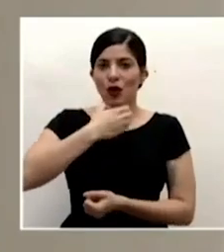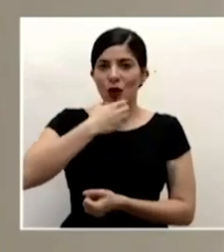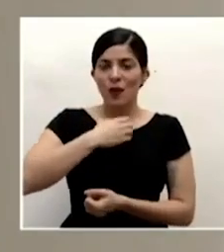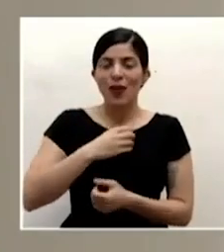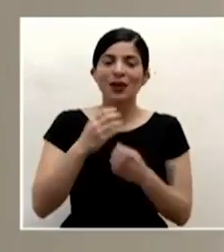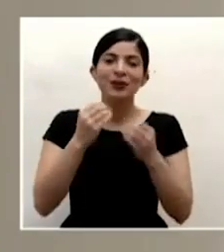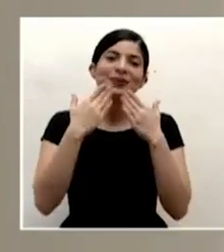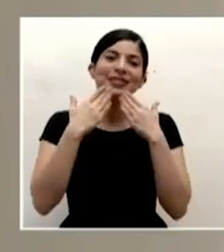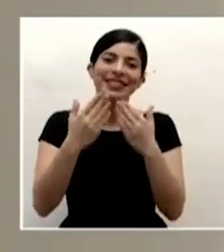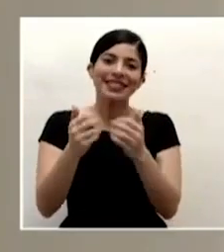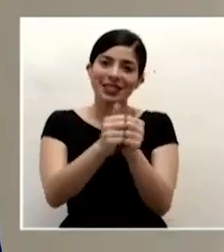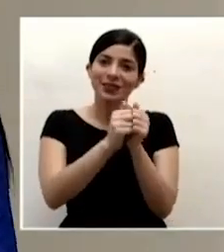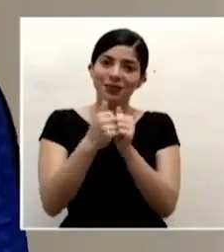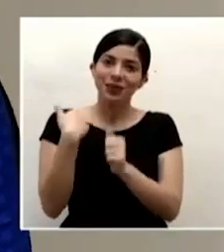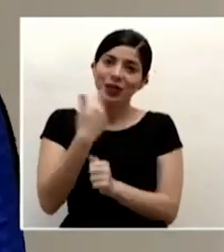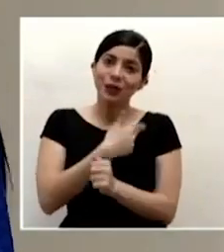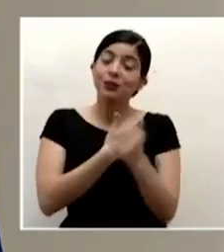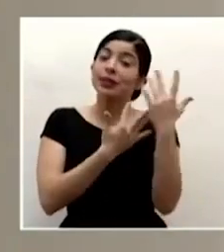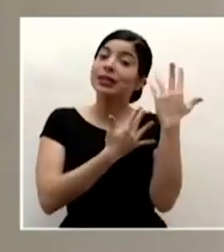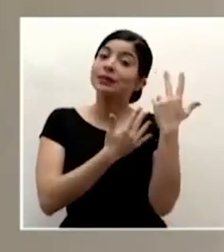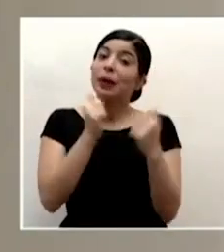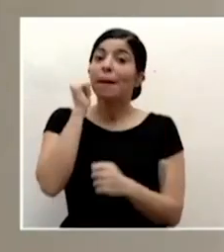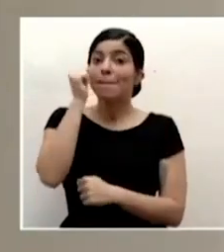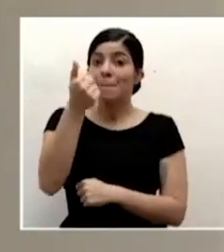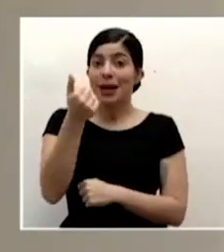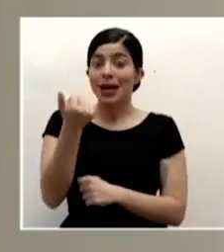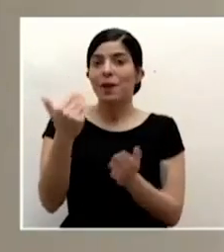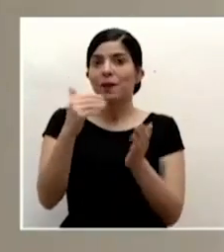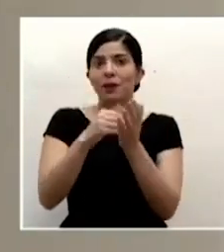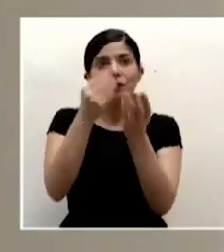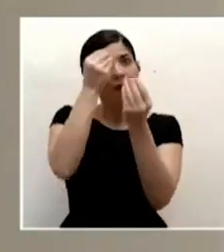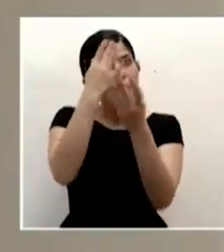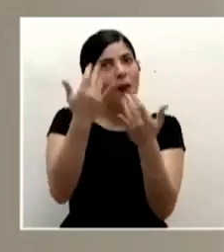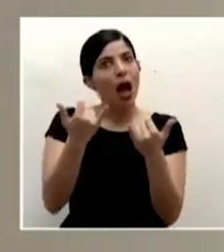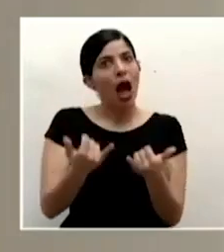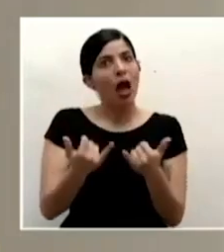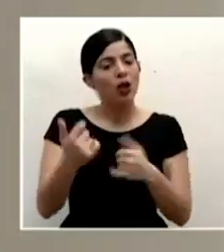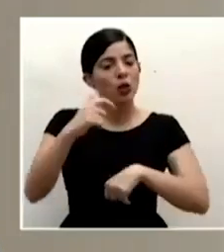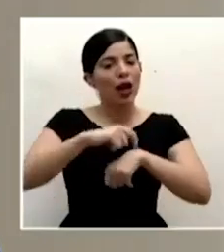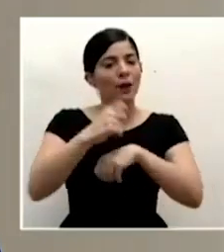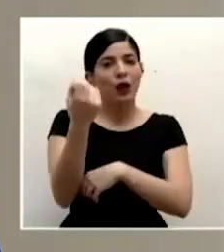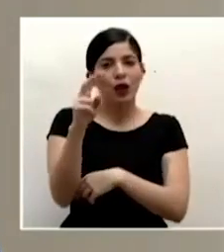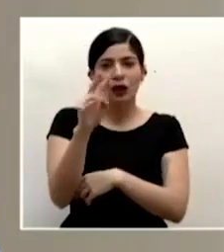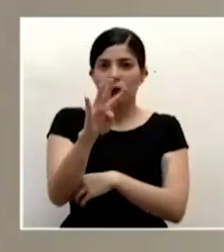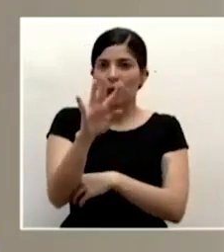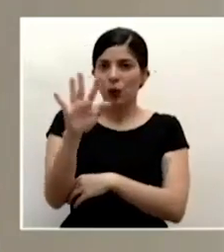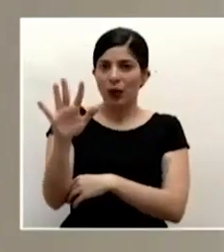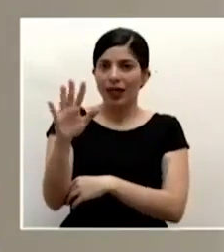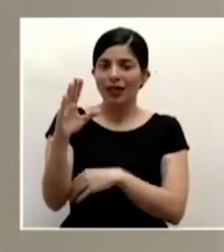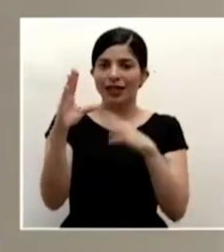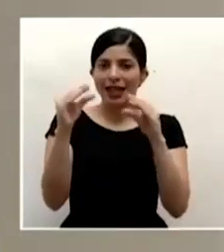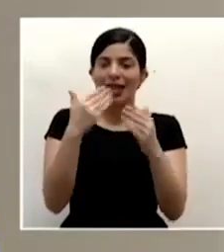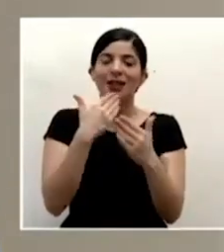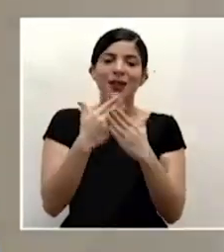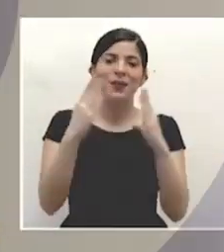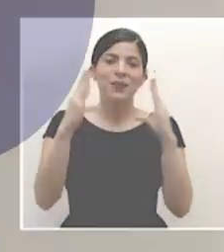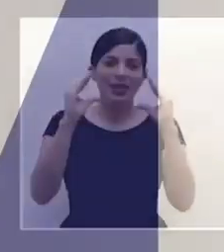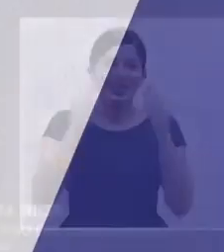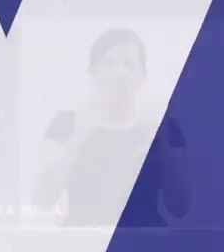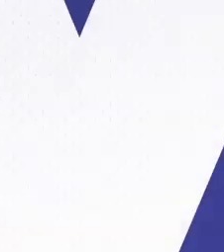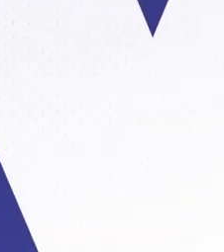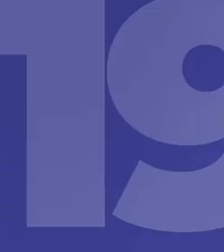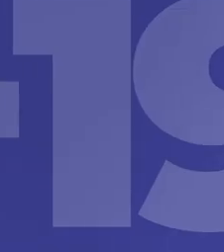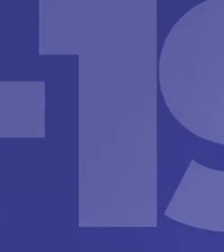gracias por acompañarnos los esperamos mañana con una nueva actualización al ser las dos y cuarenta y cinco pm muy buenas tardes